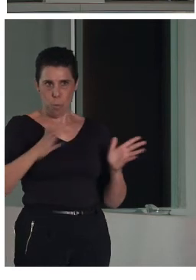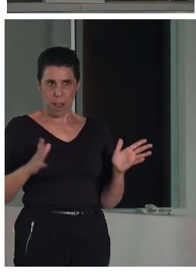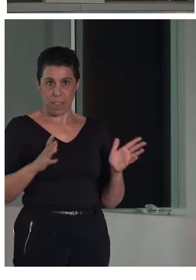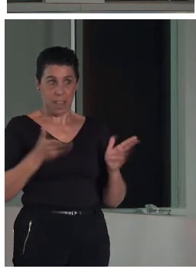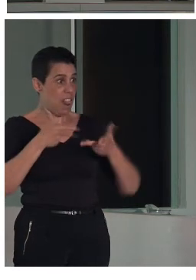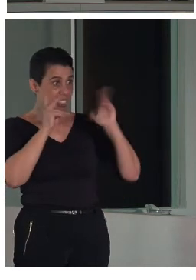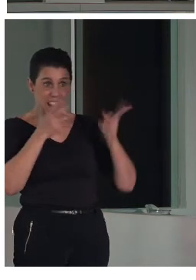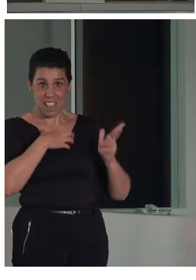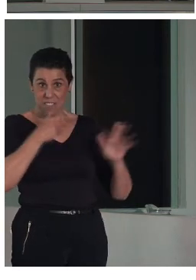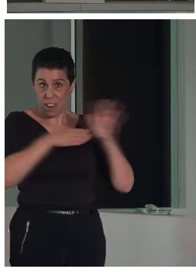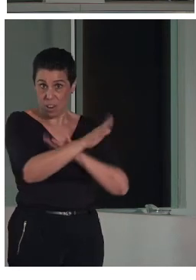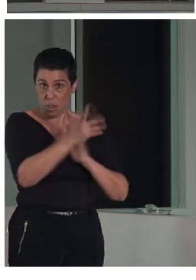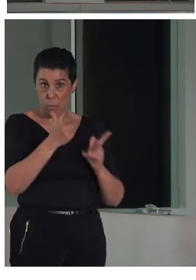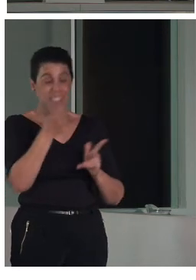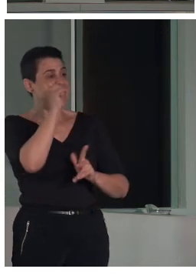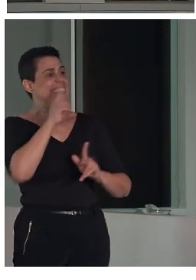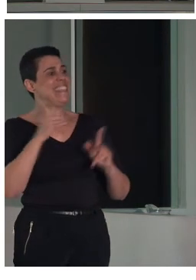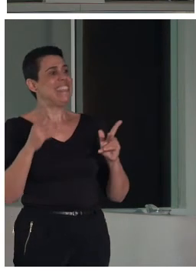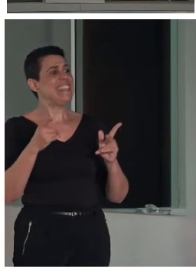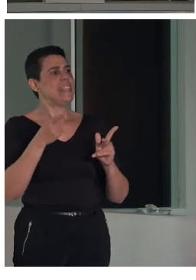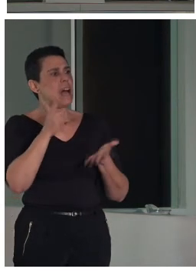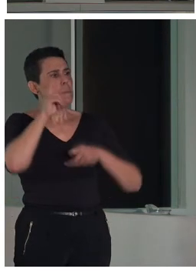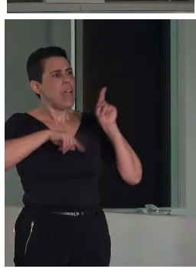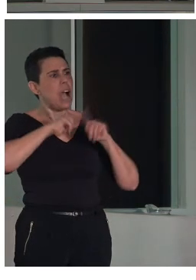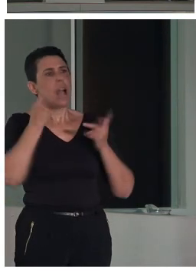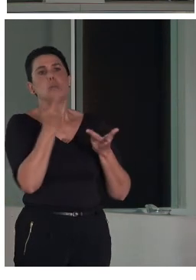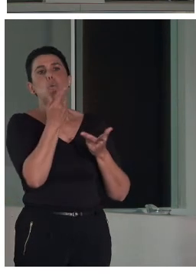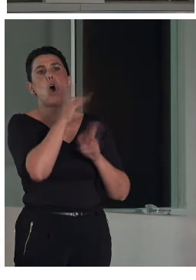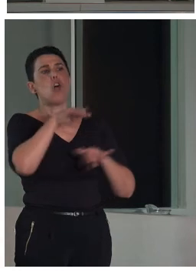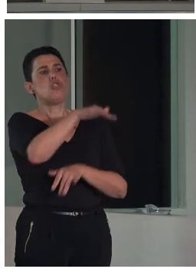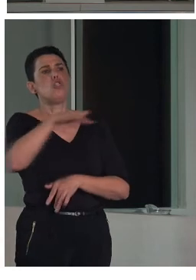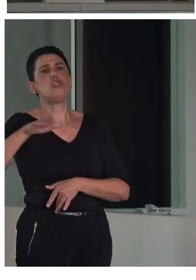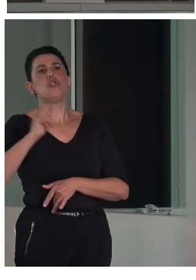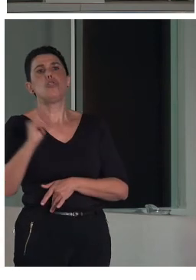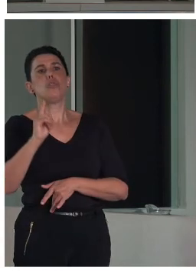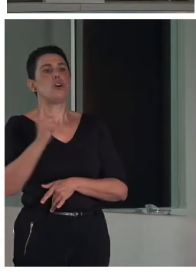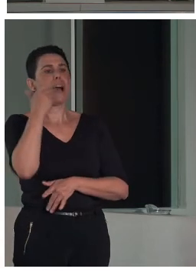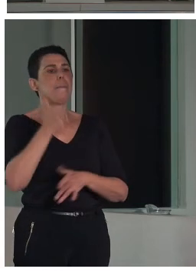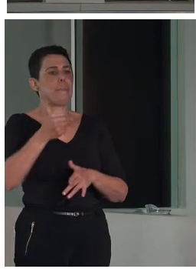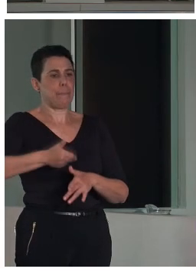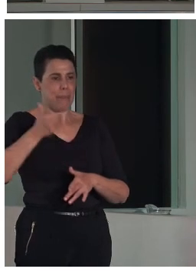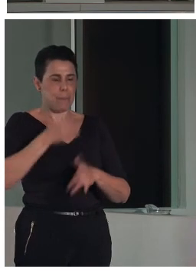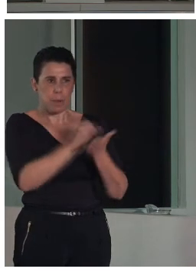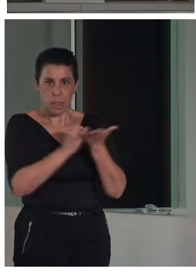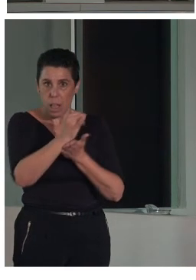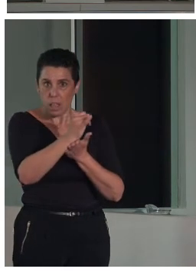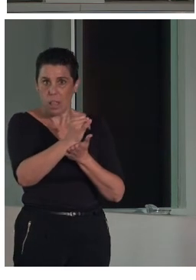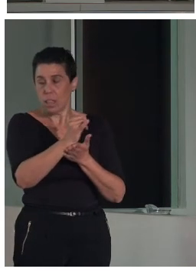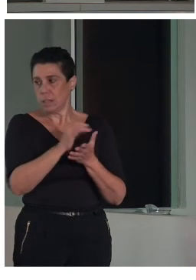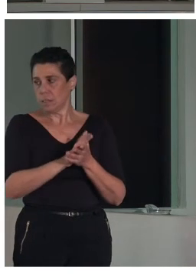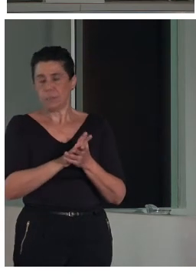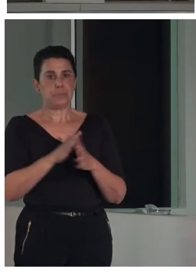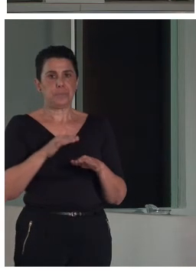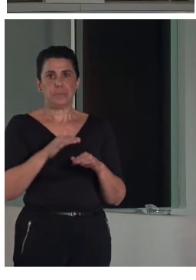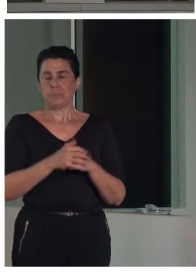que se ven para que sean hitos y luego se marca mucho muy específicamente el recorrido aquí de nuevo ay vaya por